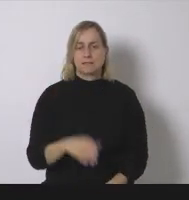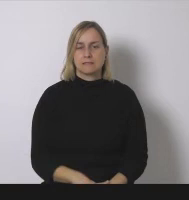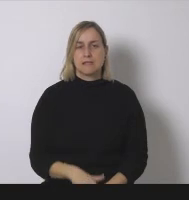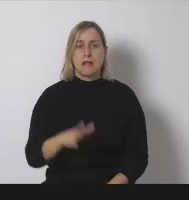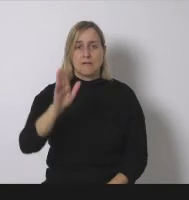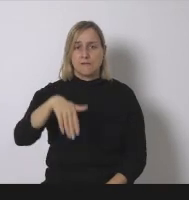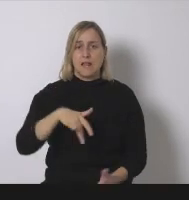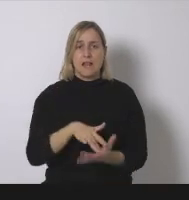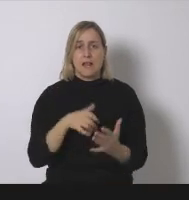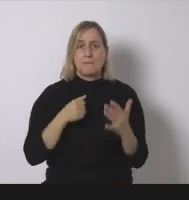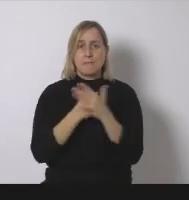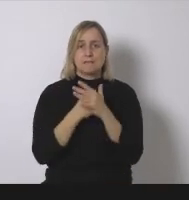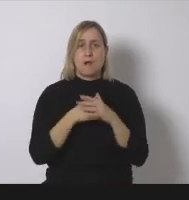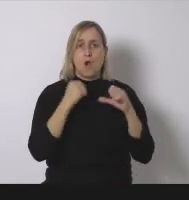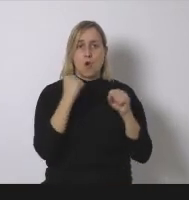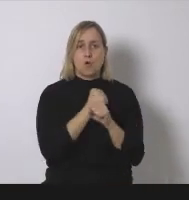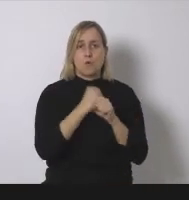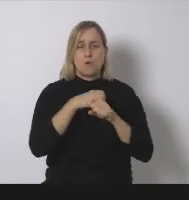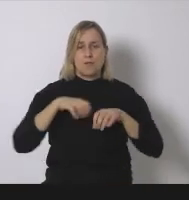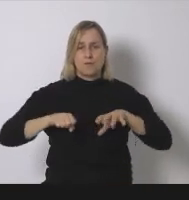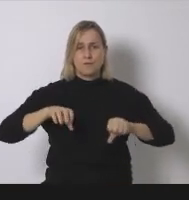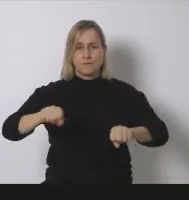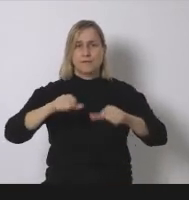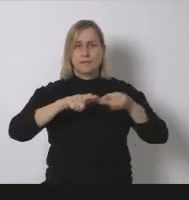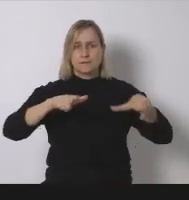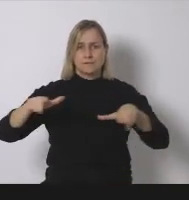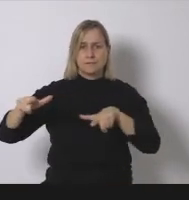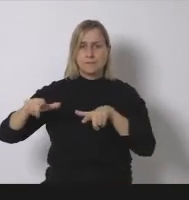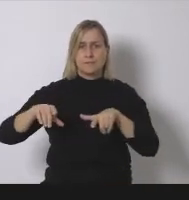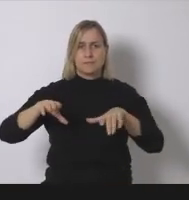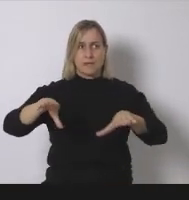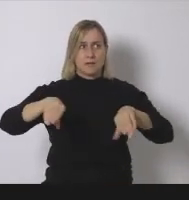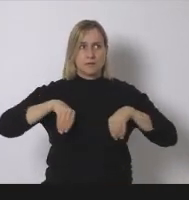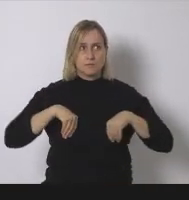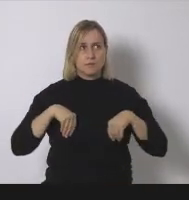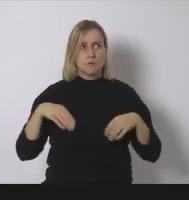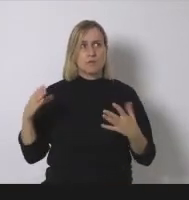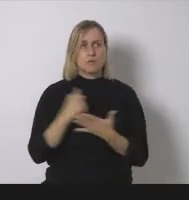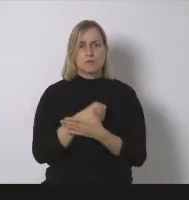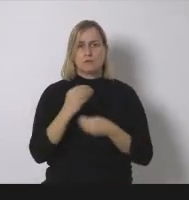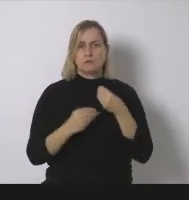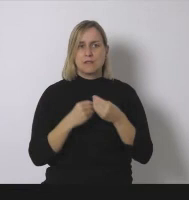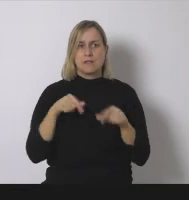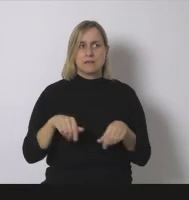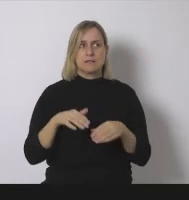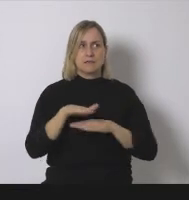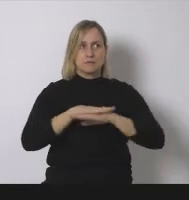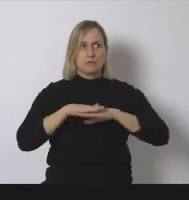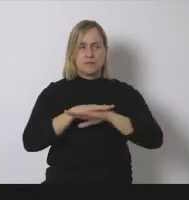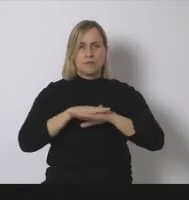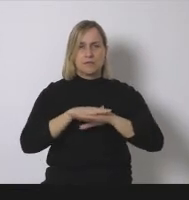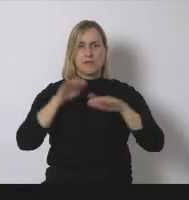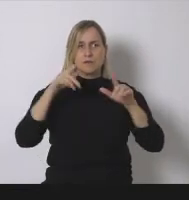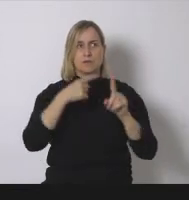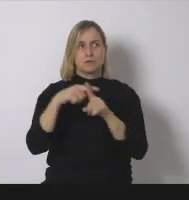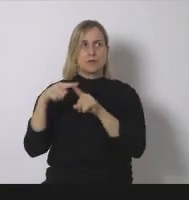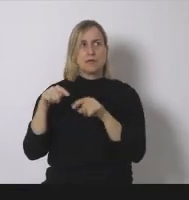agroganadera asumiendo que todo se hace en esta superficie cosa que ya hemos visto que hay 15.000 hectáreas de Rial ahí perfectamente